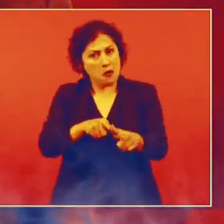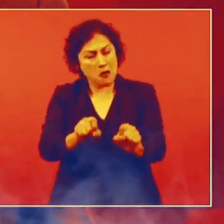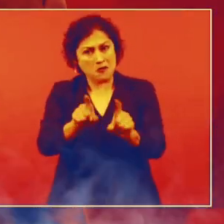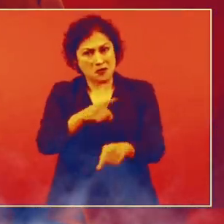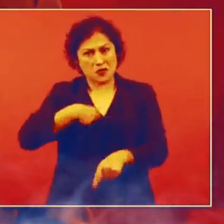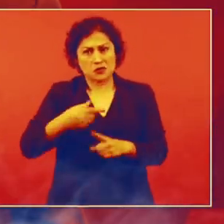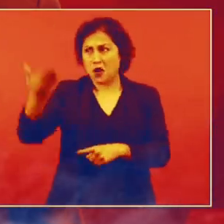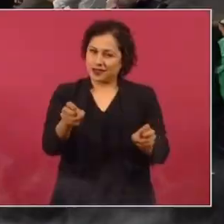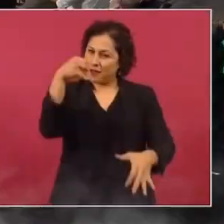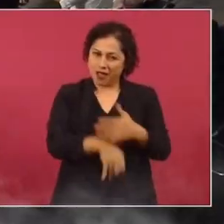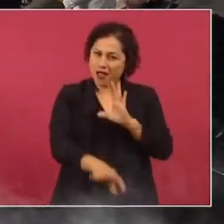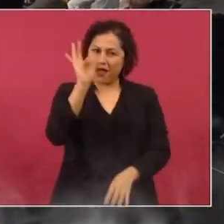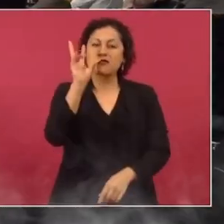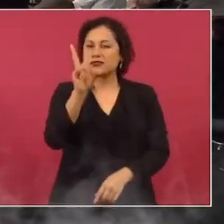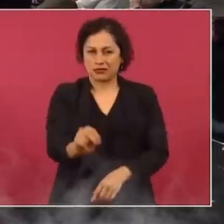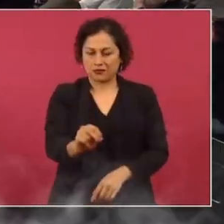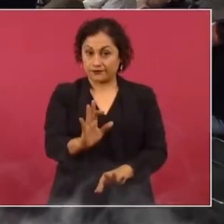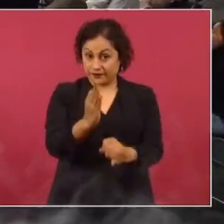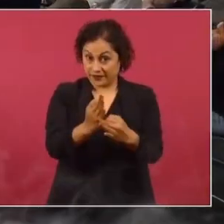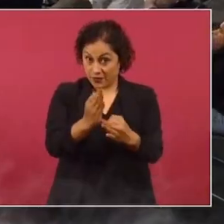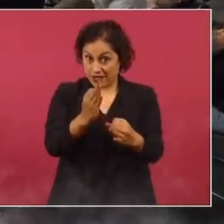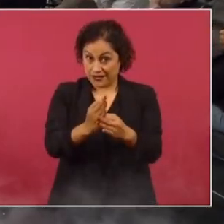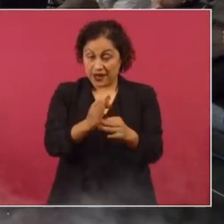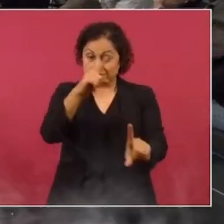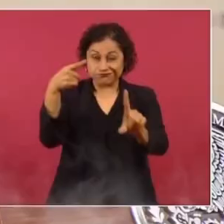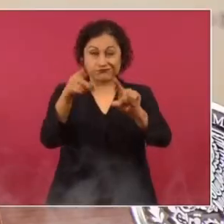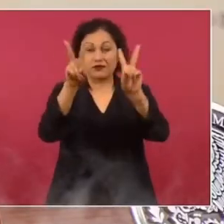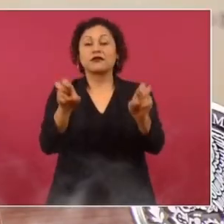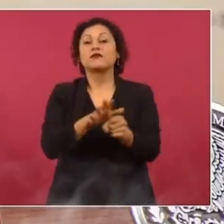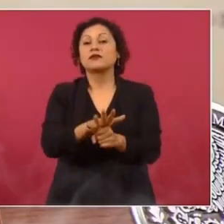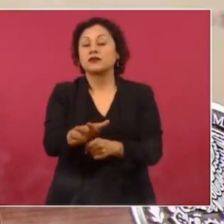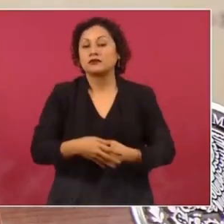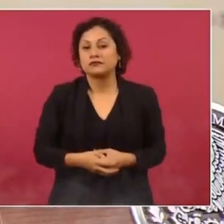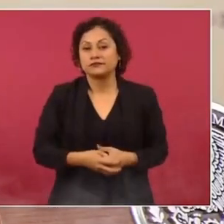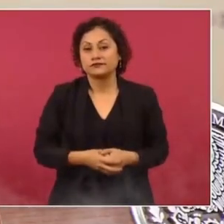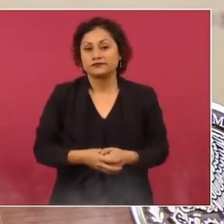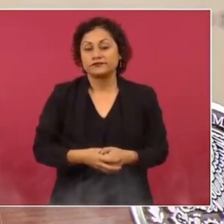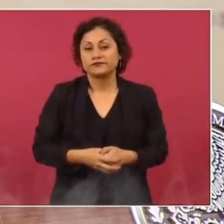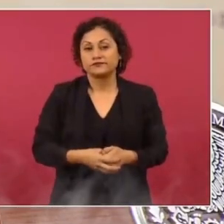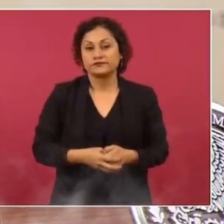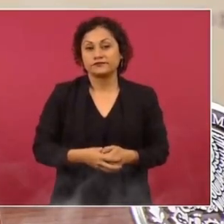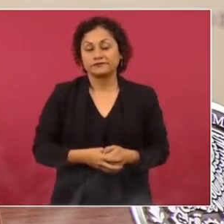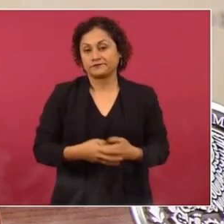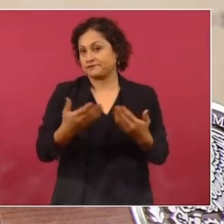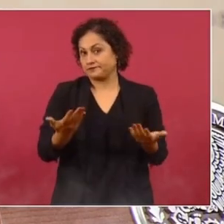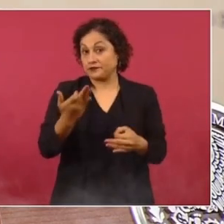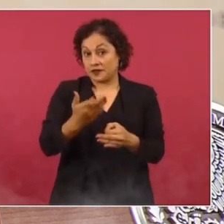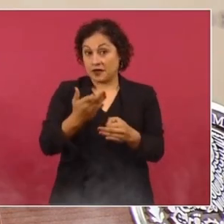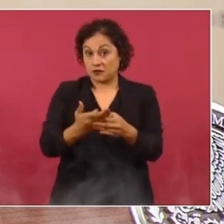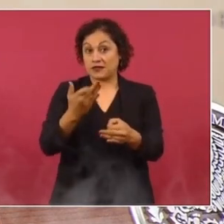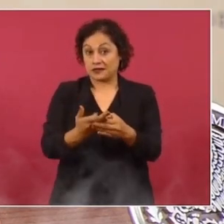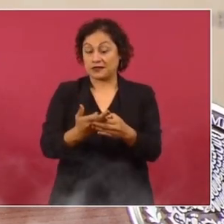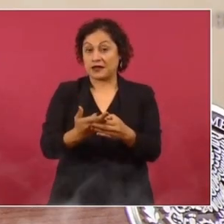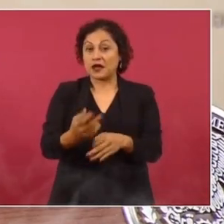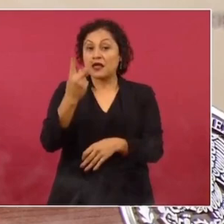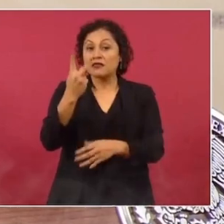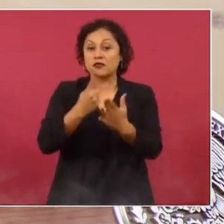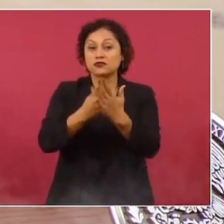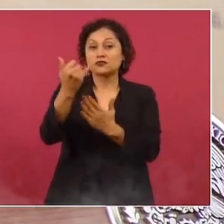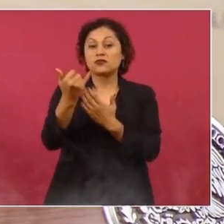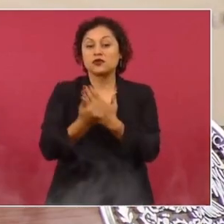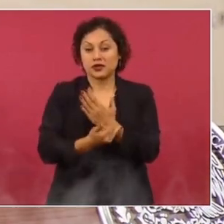actuáramos como lo hizo Fox. Lo que está de por medio es la lucha legítima de dos proyectos